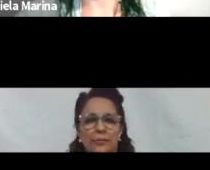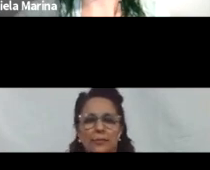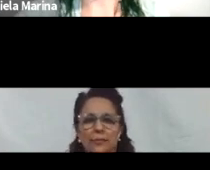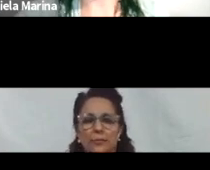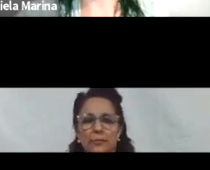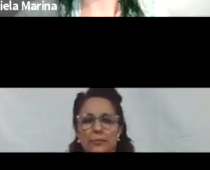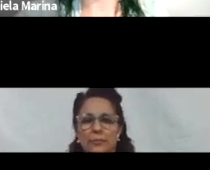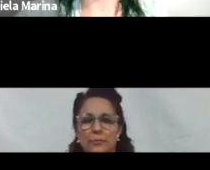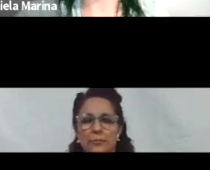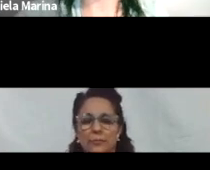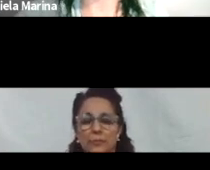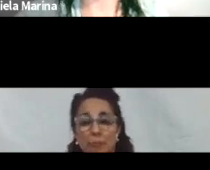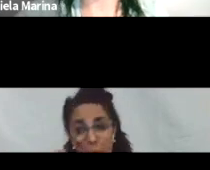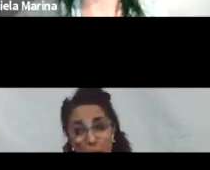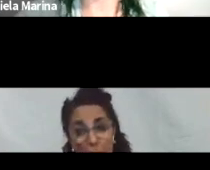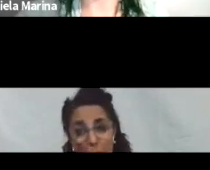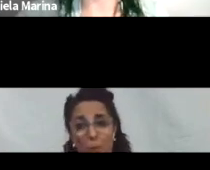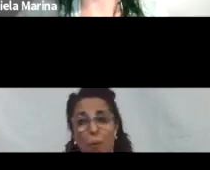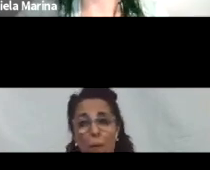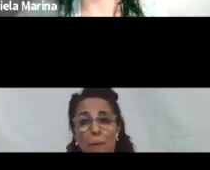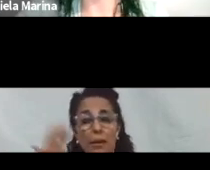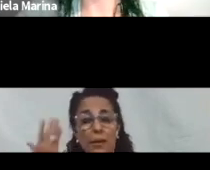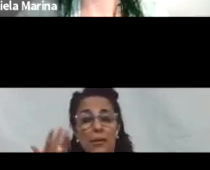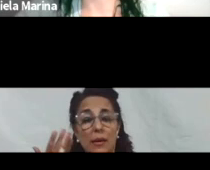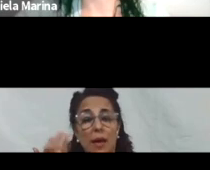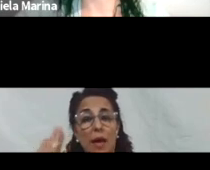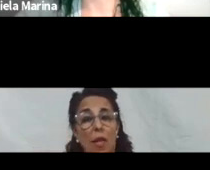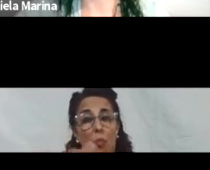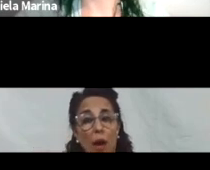Vamos a comenzar hablando sobre educación inclusiva.